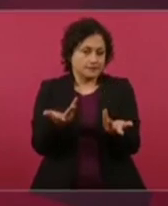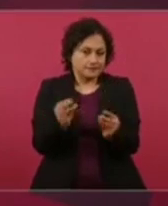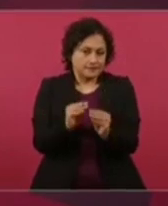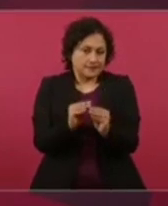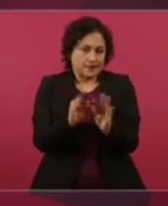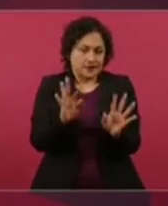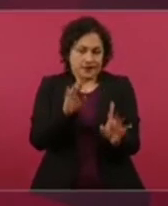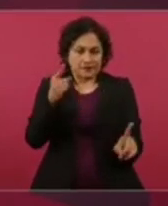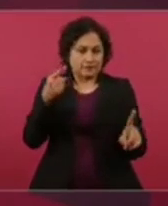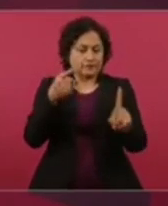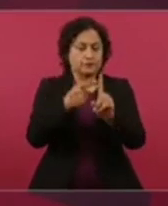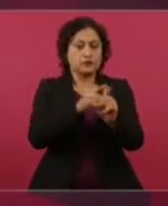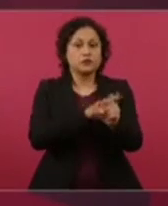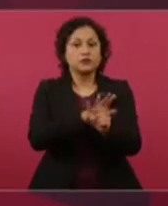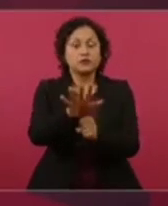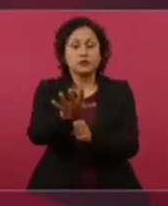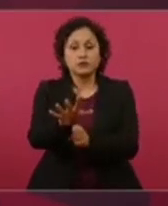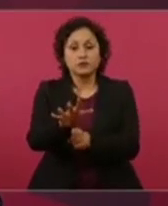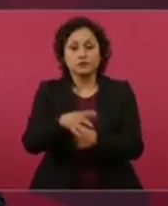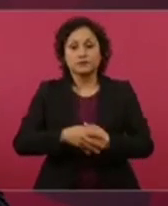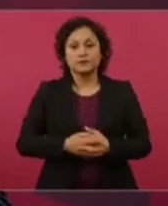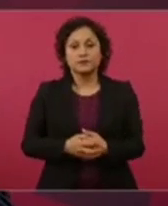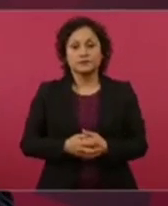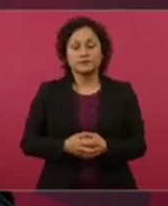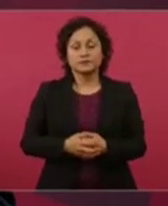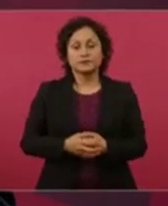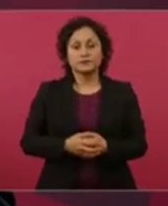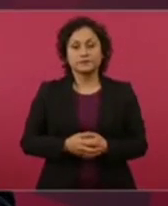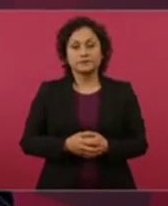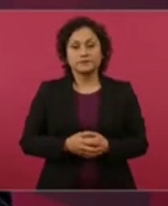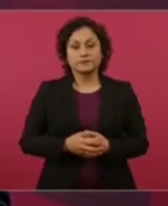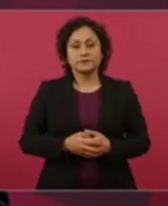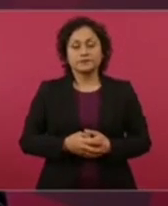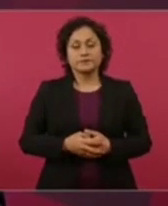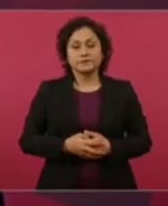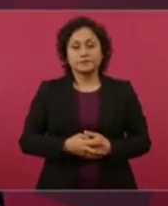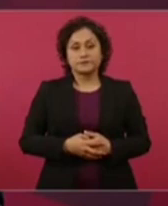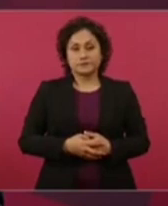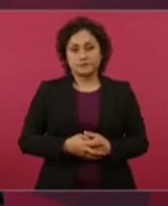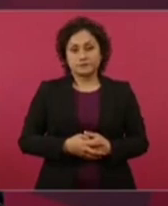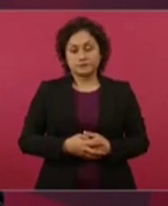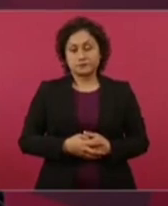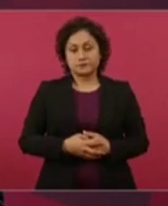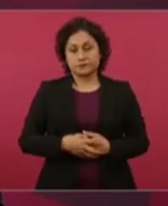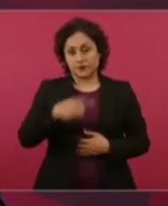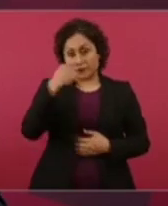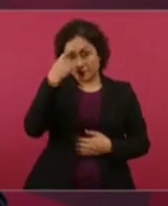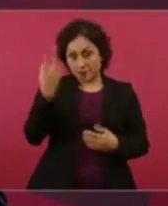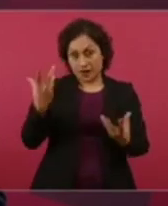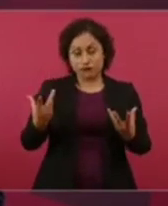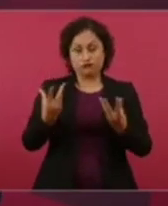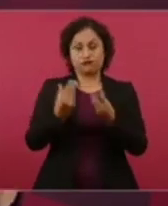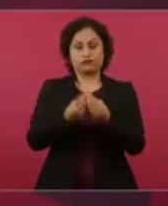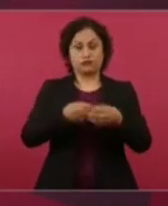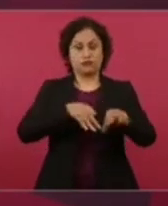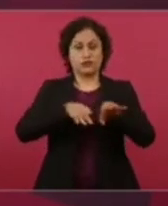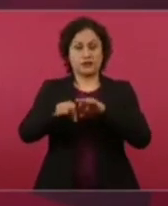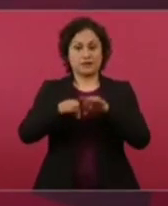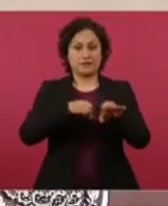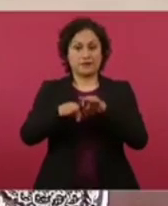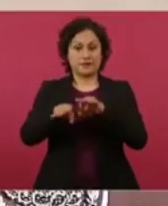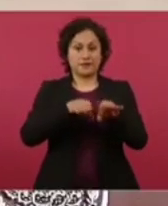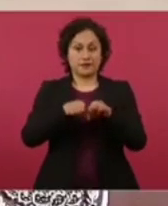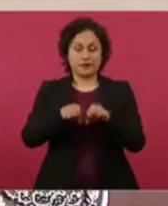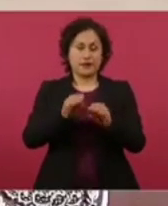de trabajar en forma coordinada cada quien